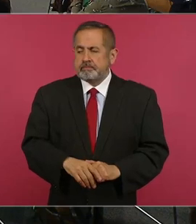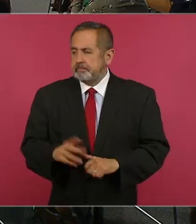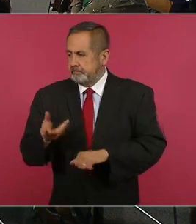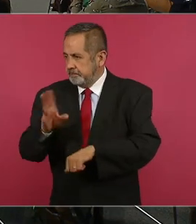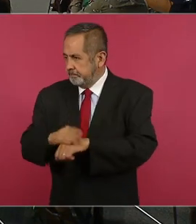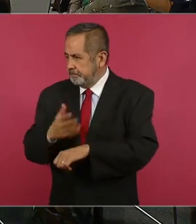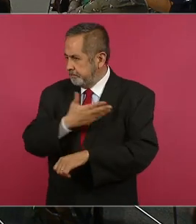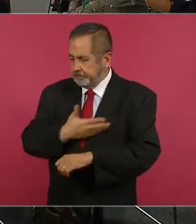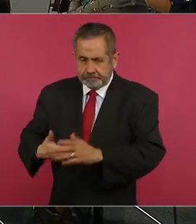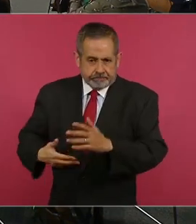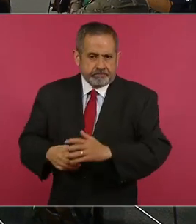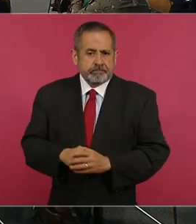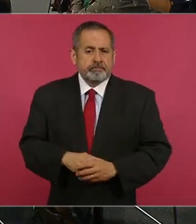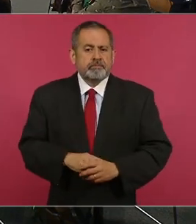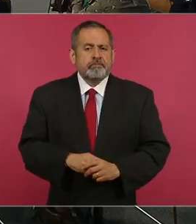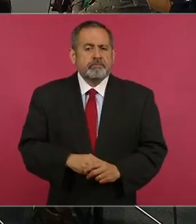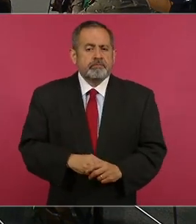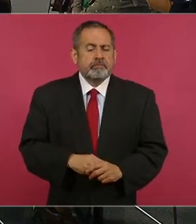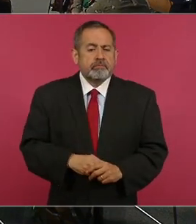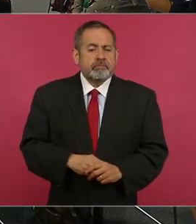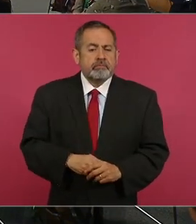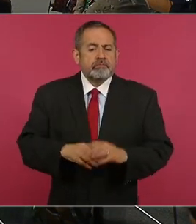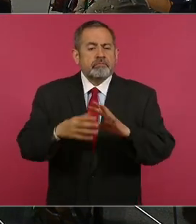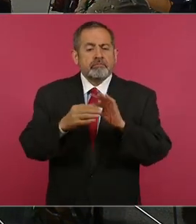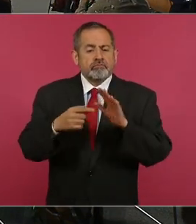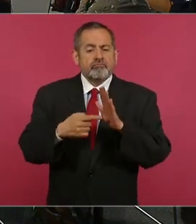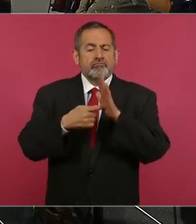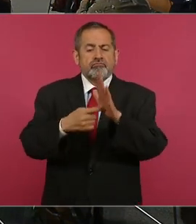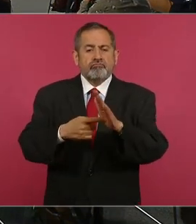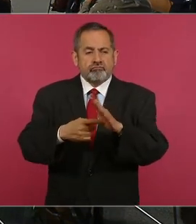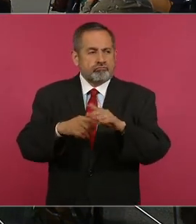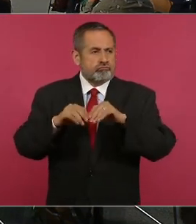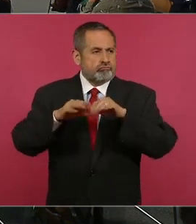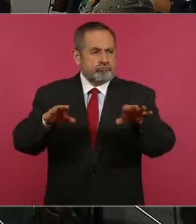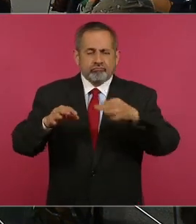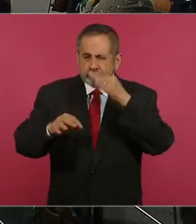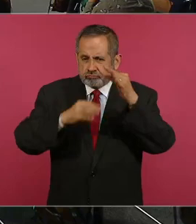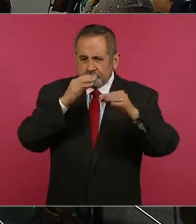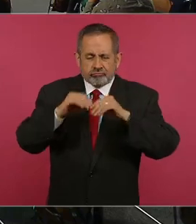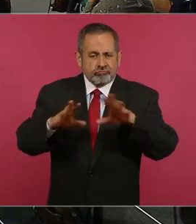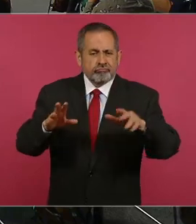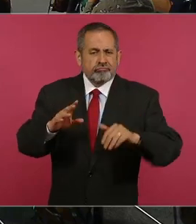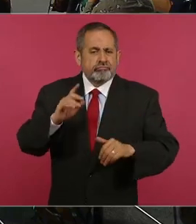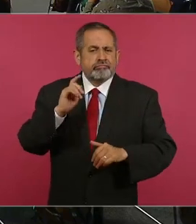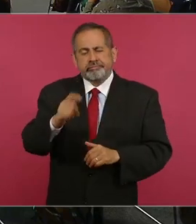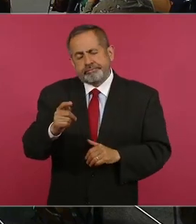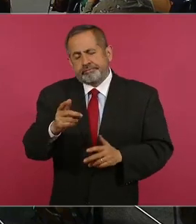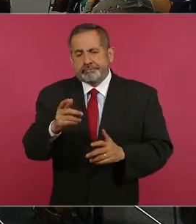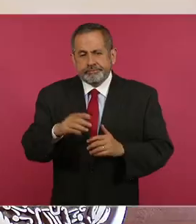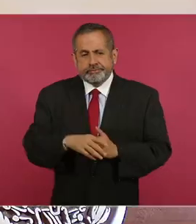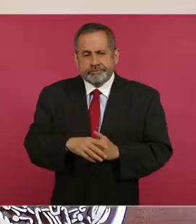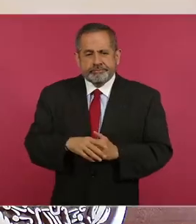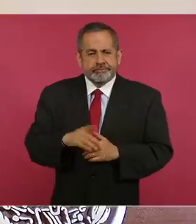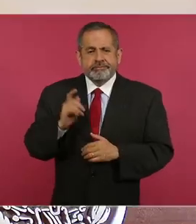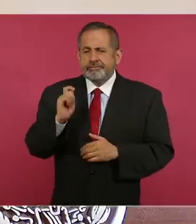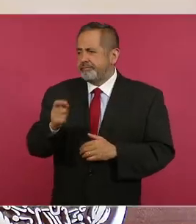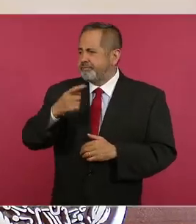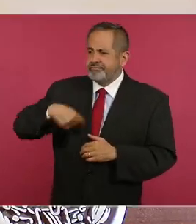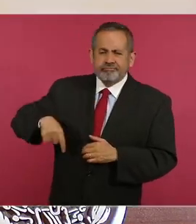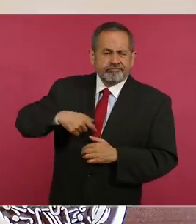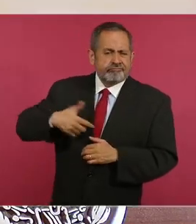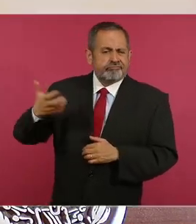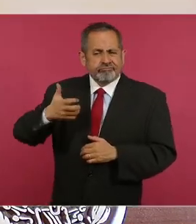su permiso, señor presidente. Solamente para efectos de las acciones que estamos